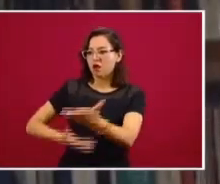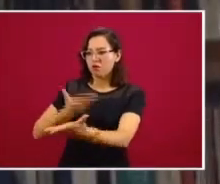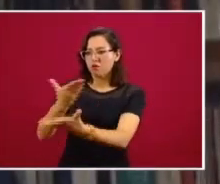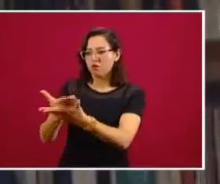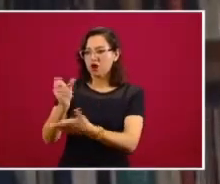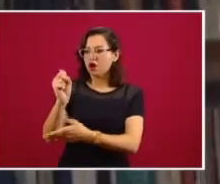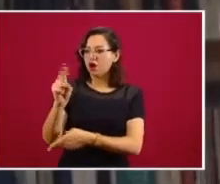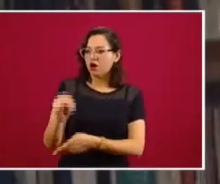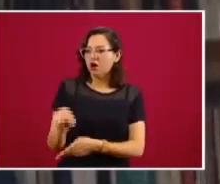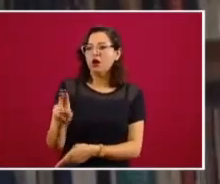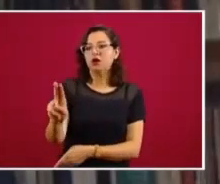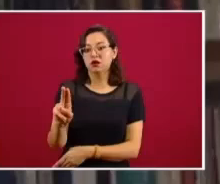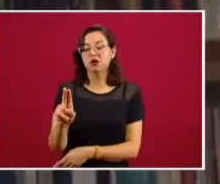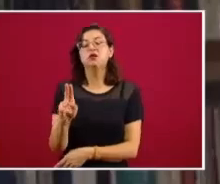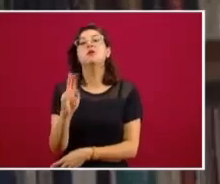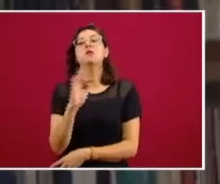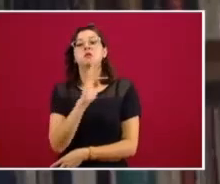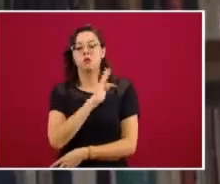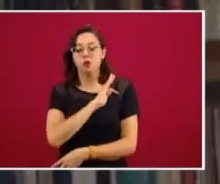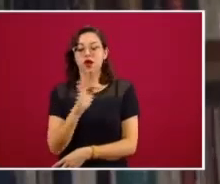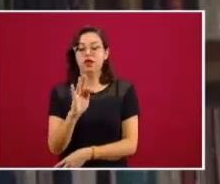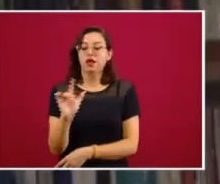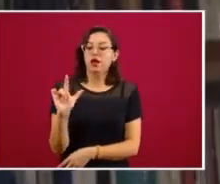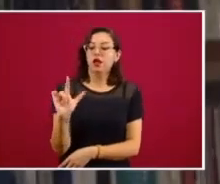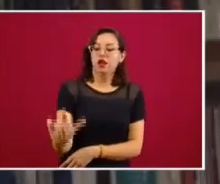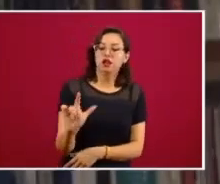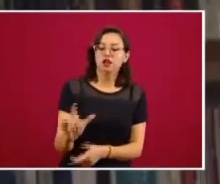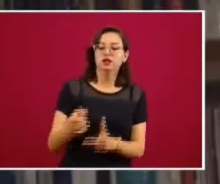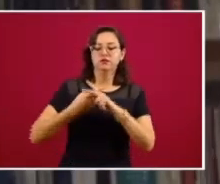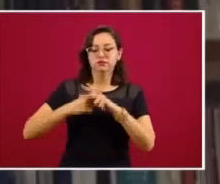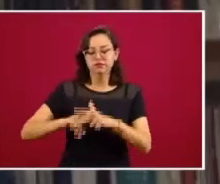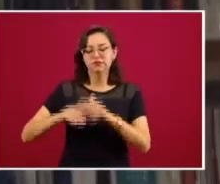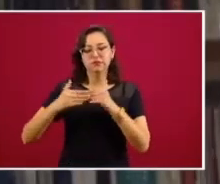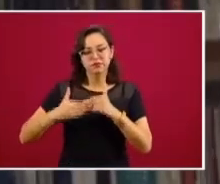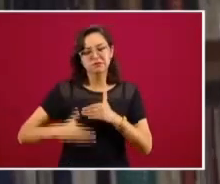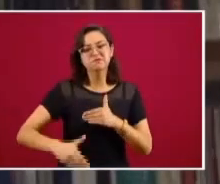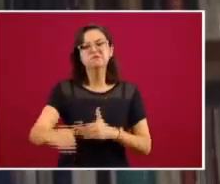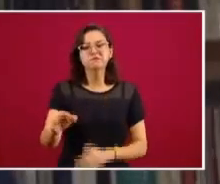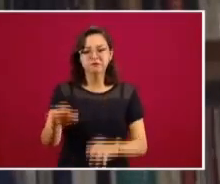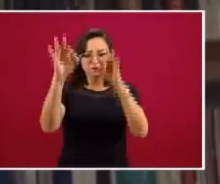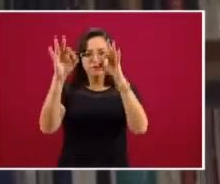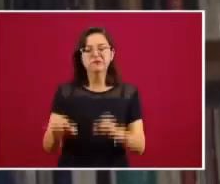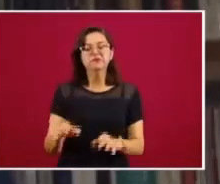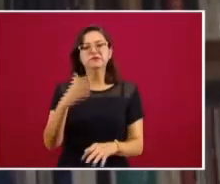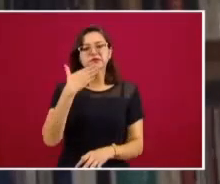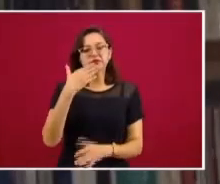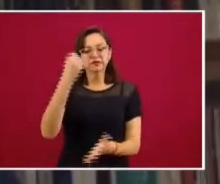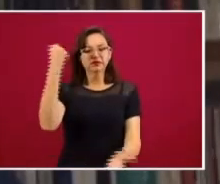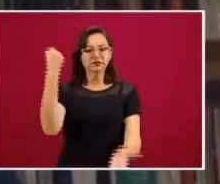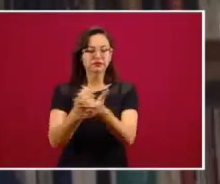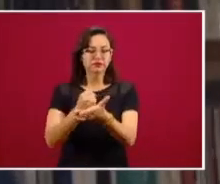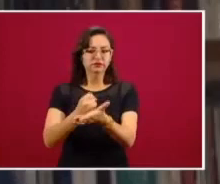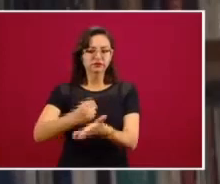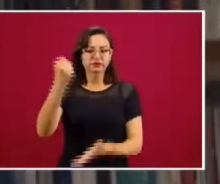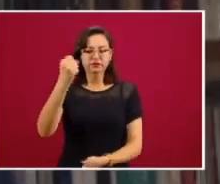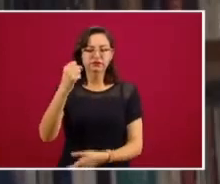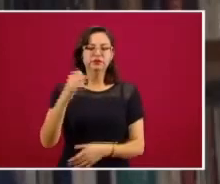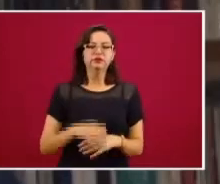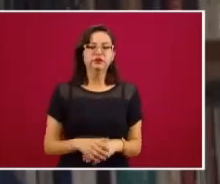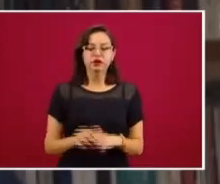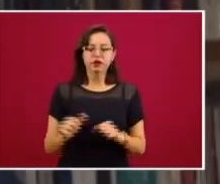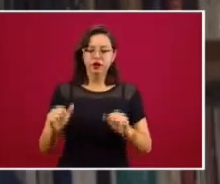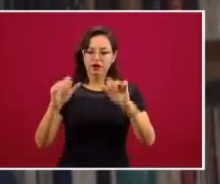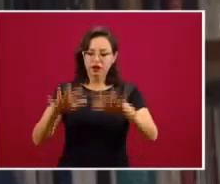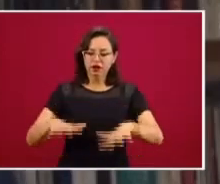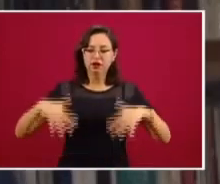las posibilidades para que a partir del lunes se adopte formalmente como una resolución de la Asamblea General.